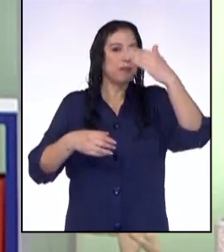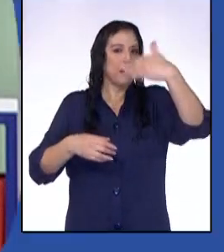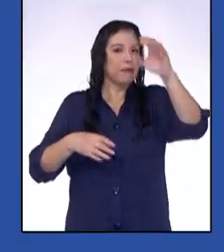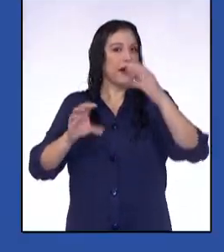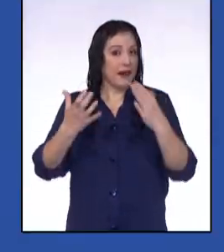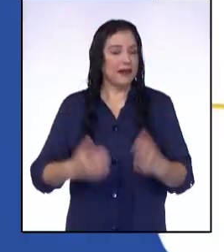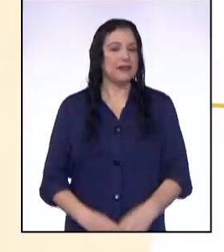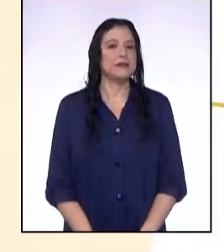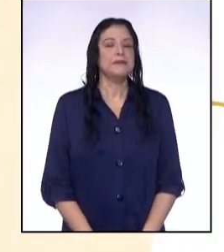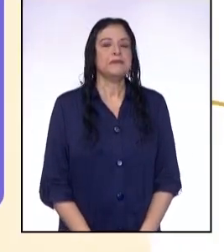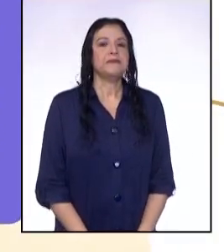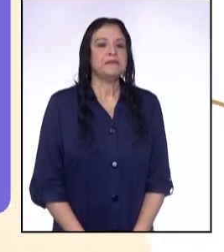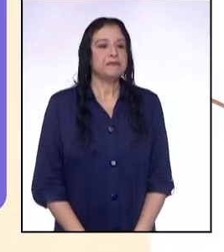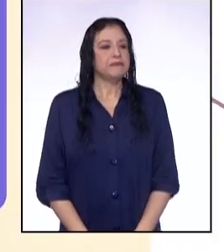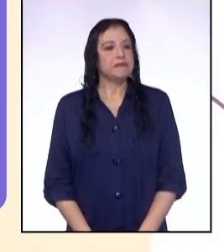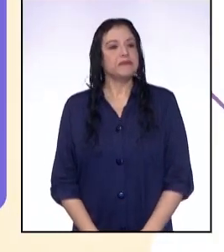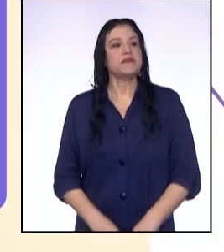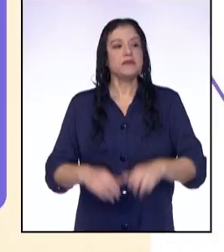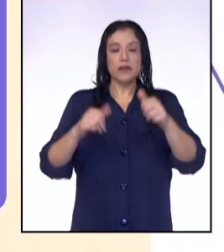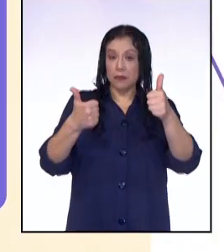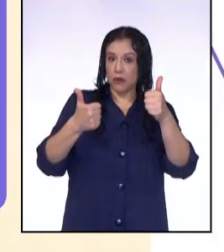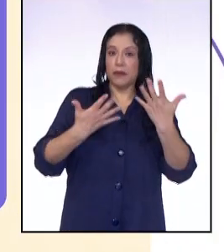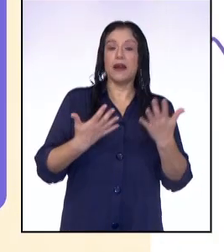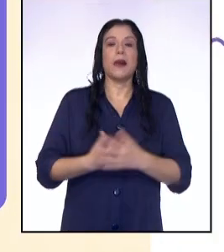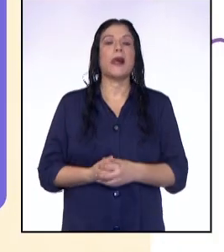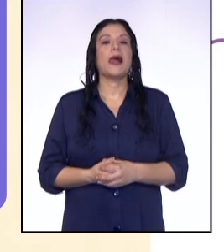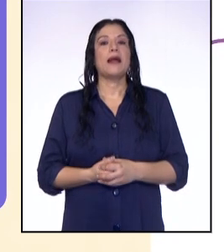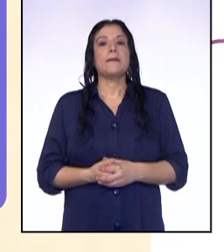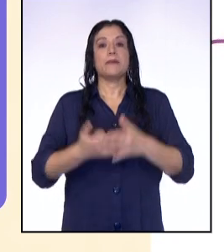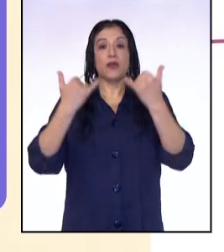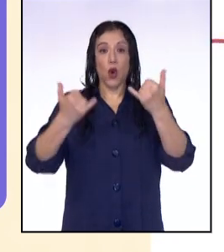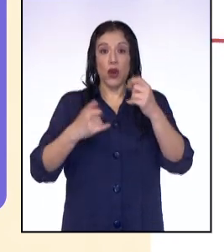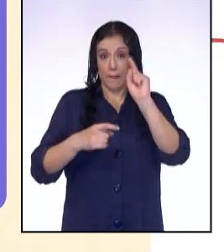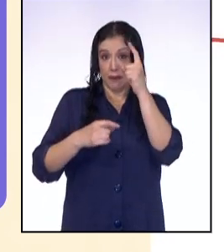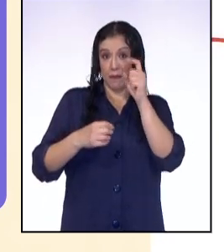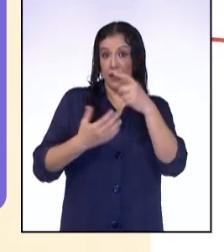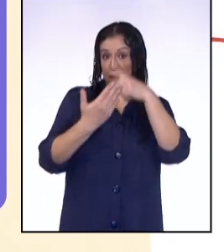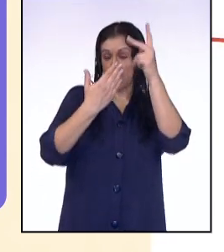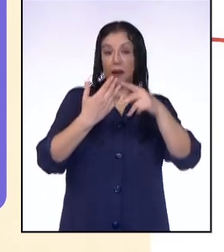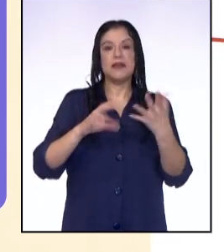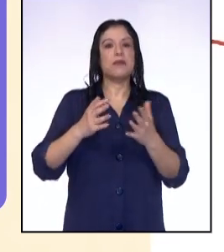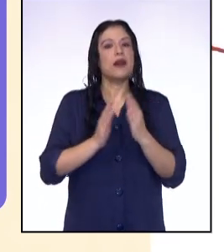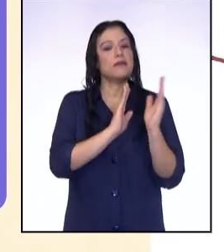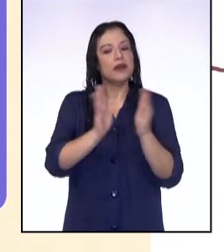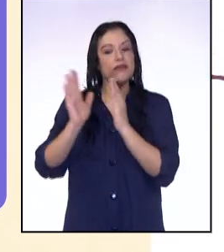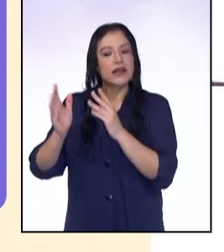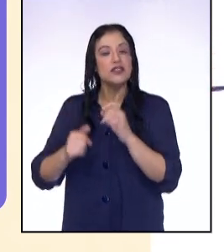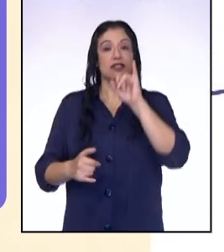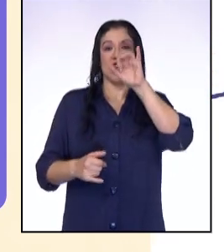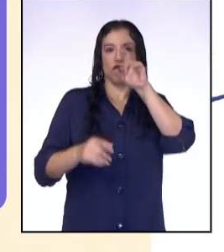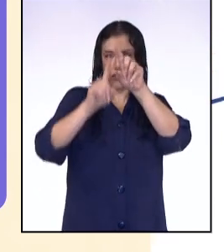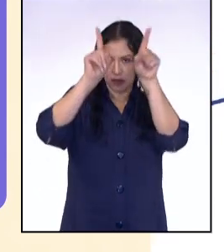siguientes. Bueno, chicas y chicos, hoy hicimos la planificación de la infografía como podemos observar en nuestro